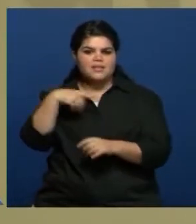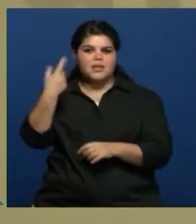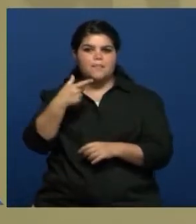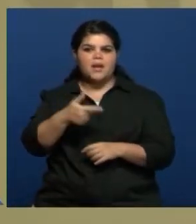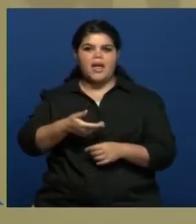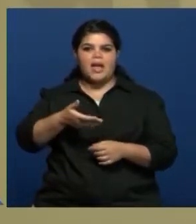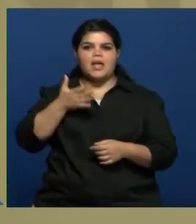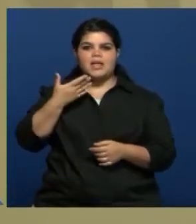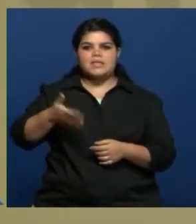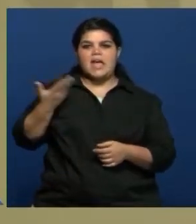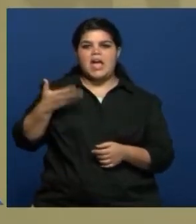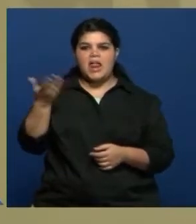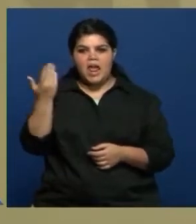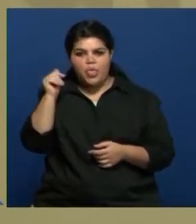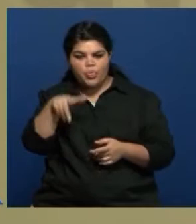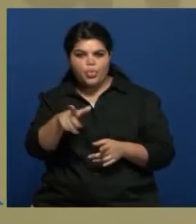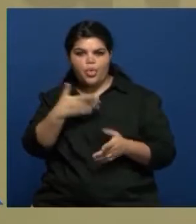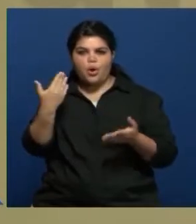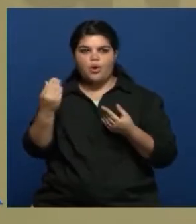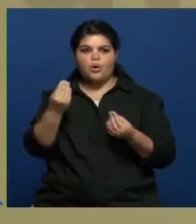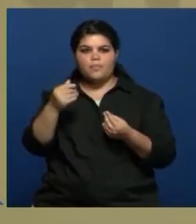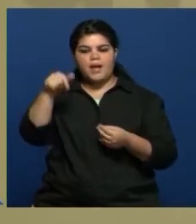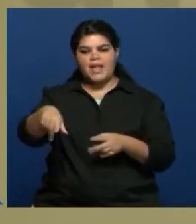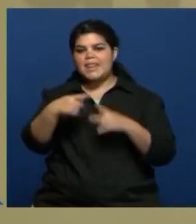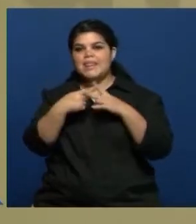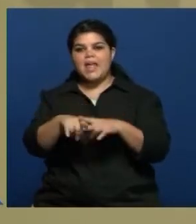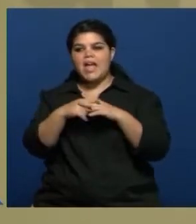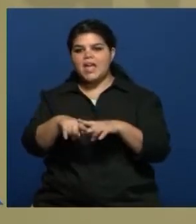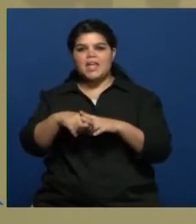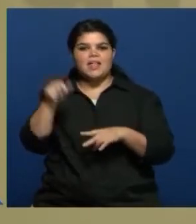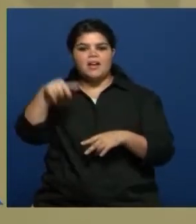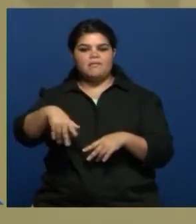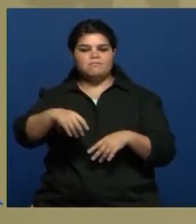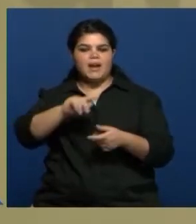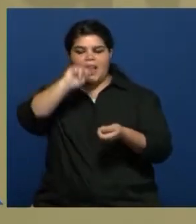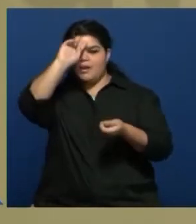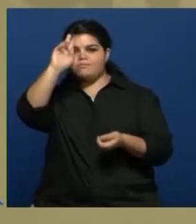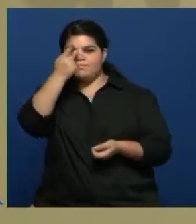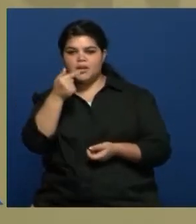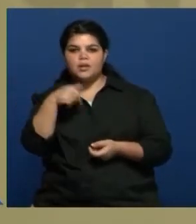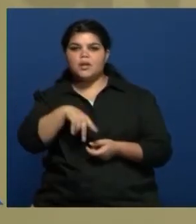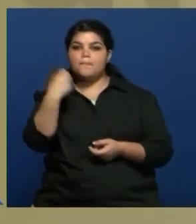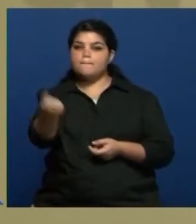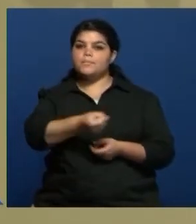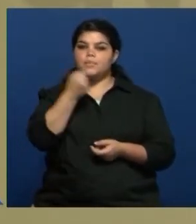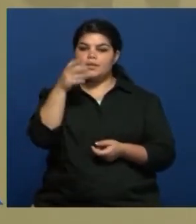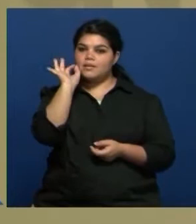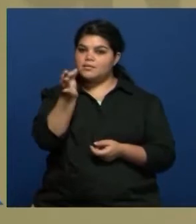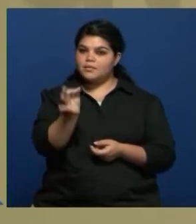actuar. Y siempre me dicen, el taller del Manu te limpia absolutamente. Cuéntenme eso, que es un poco técnico, pero está bueno para saberlo, ¿no?